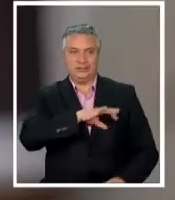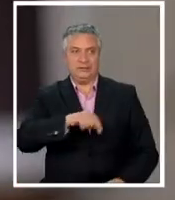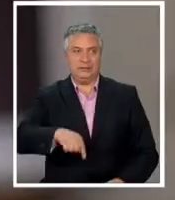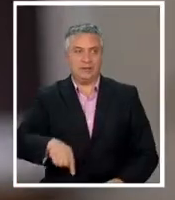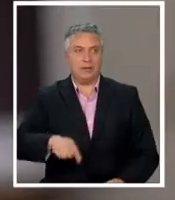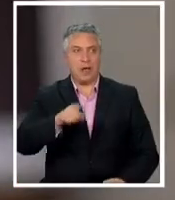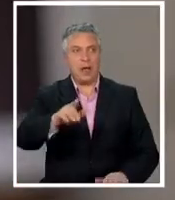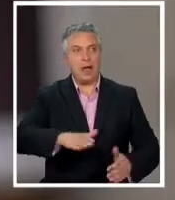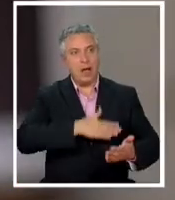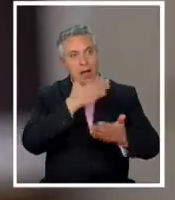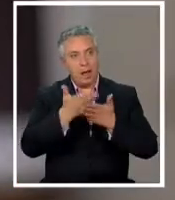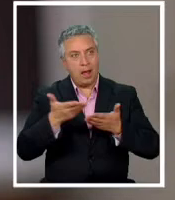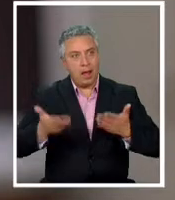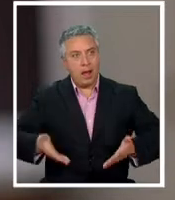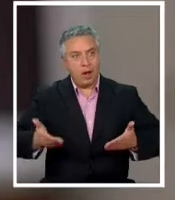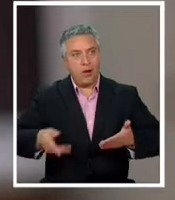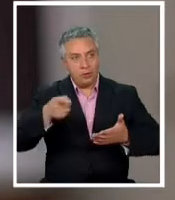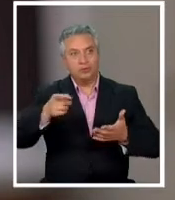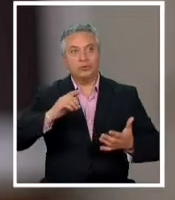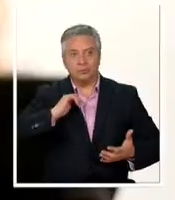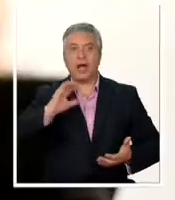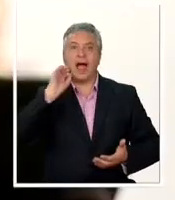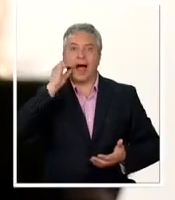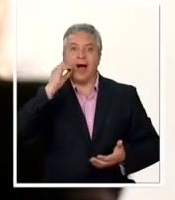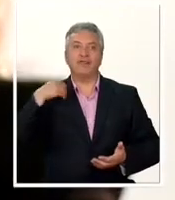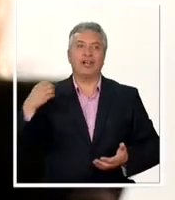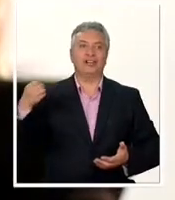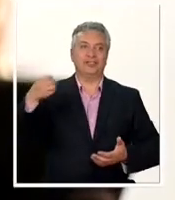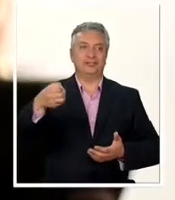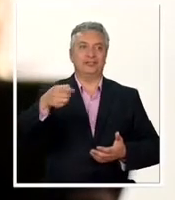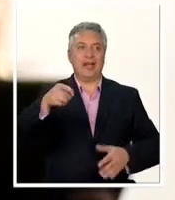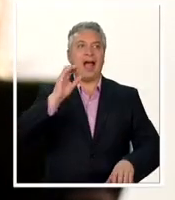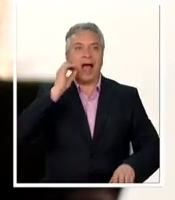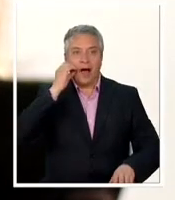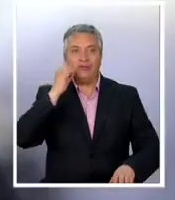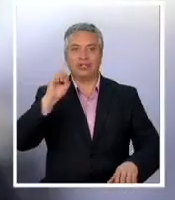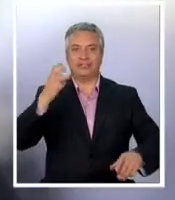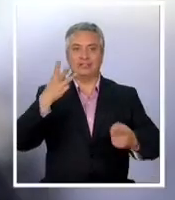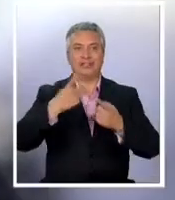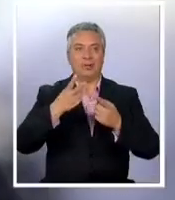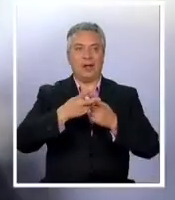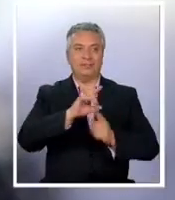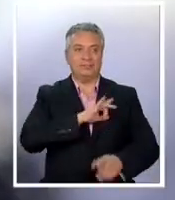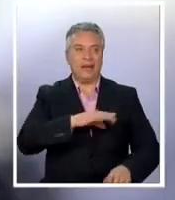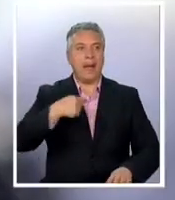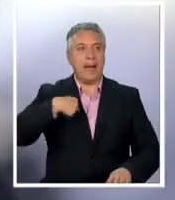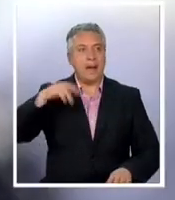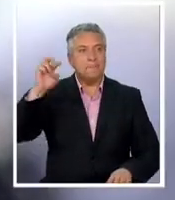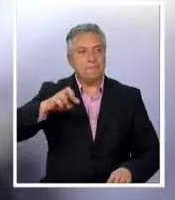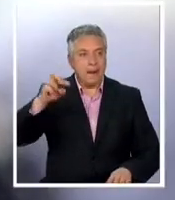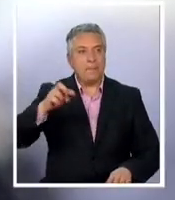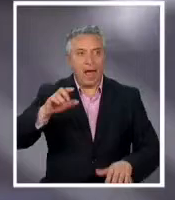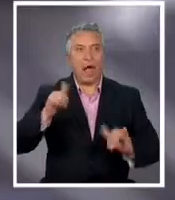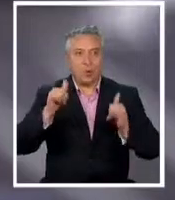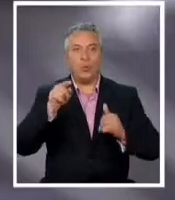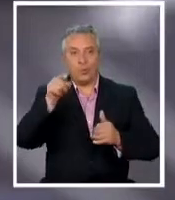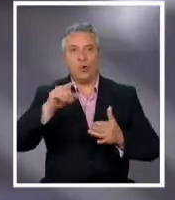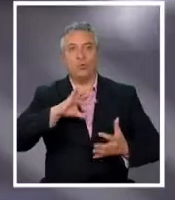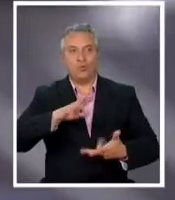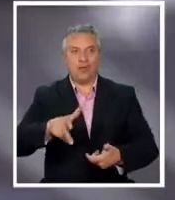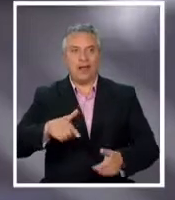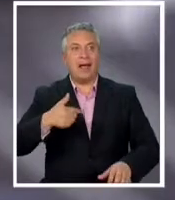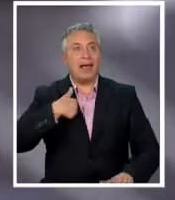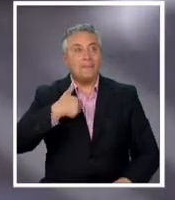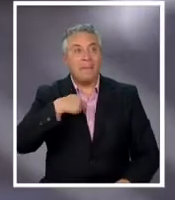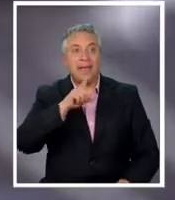mi abuelo fue parte del Mundial en el 62 mi abuela le dio el tercer lugar a Chile mi papá jugó ese Mundial y mi